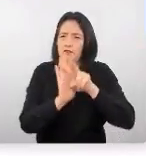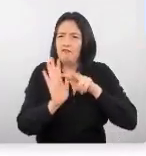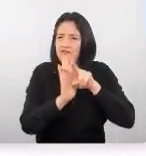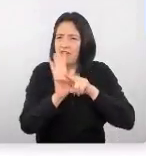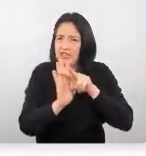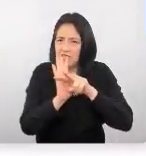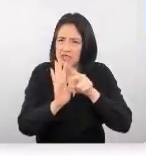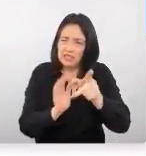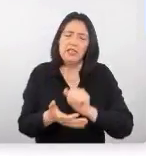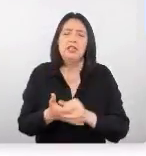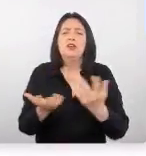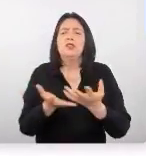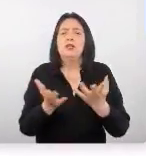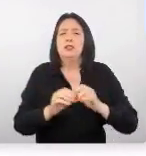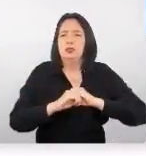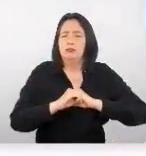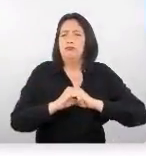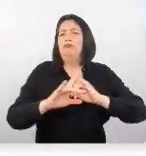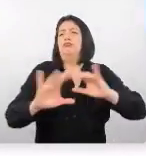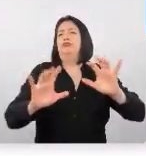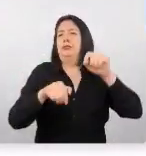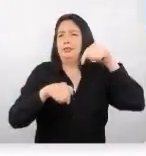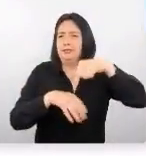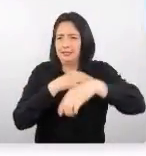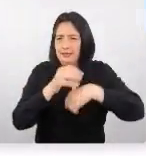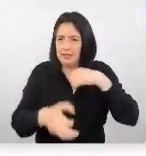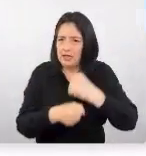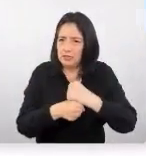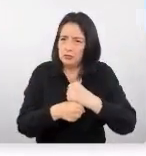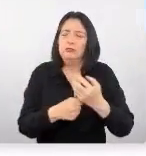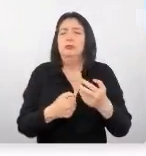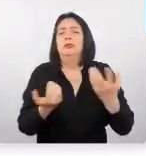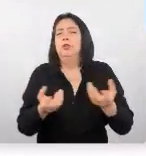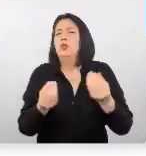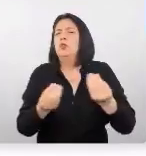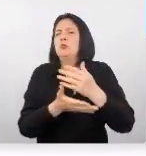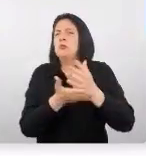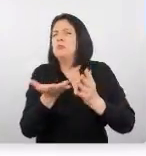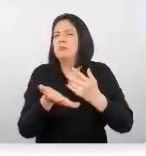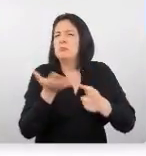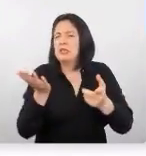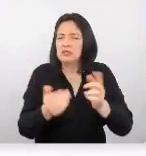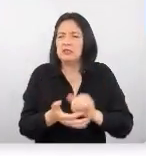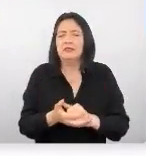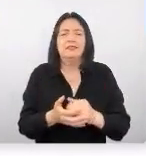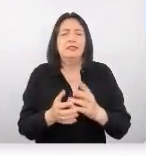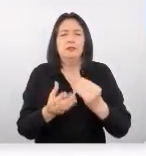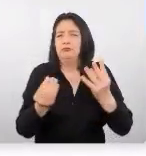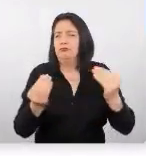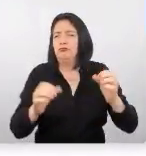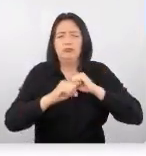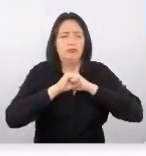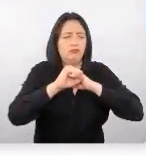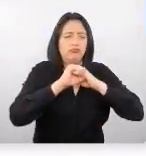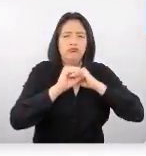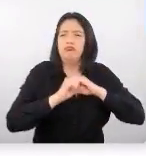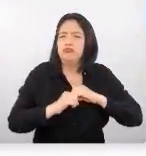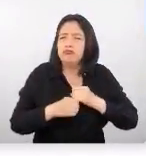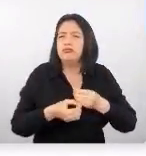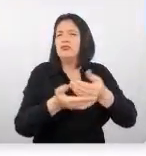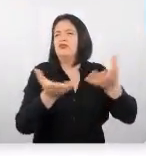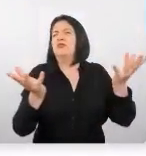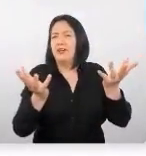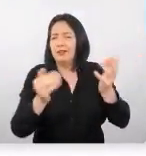que ha sido lanzado este año como parte de una de las tantas campañas que hemos lanzado